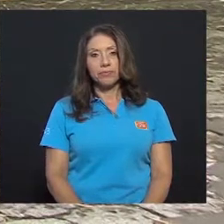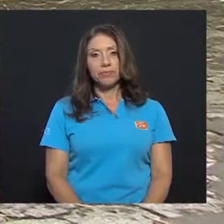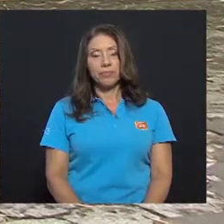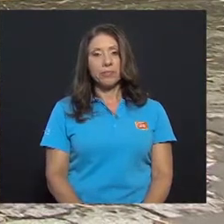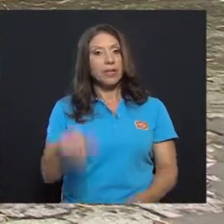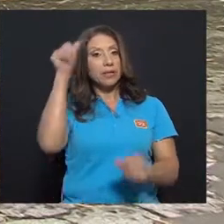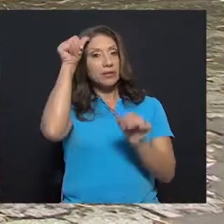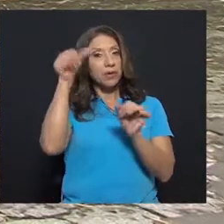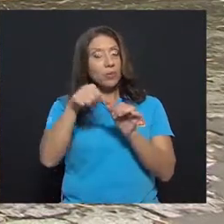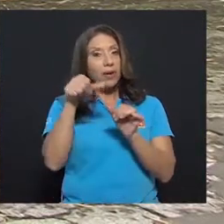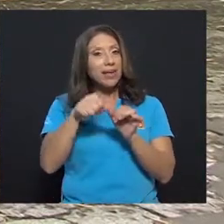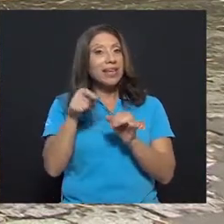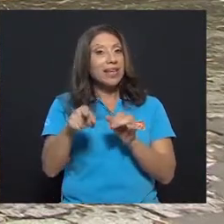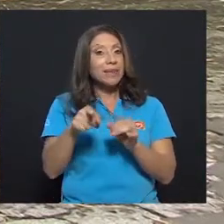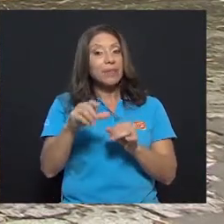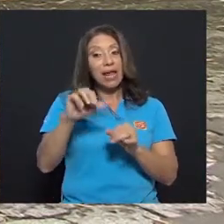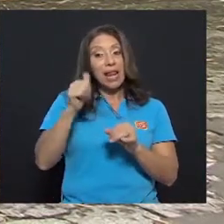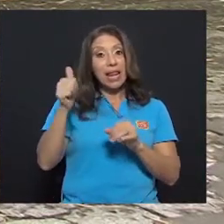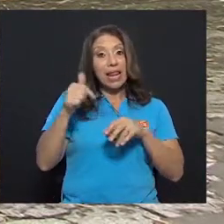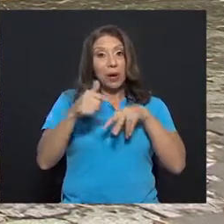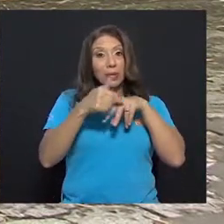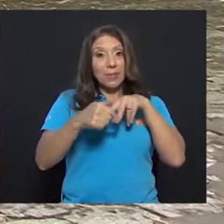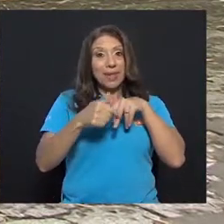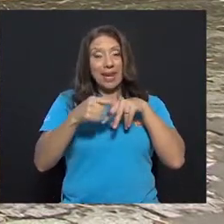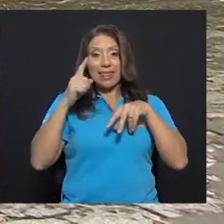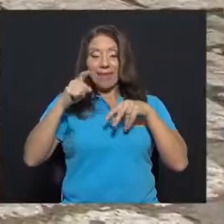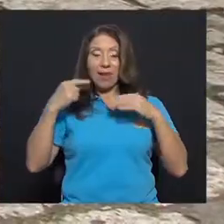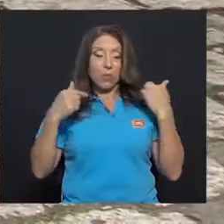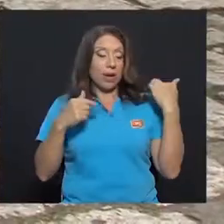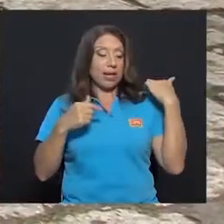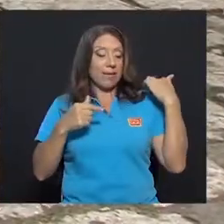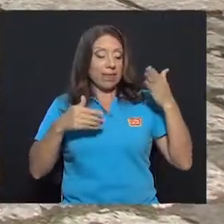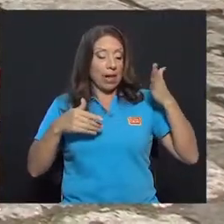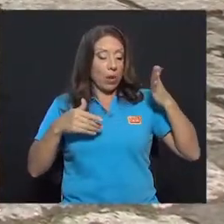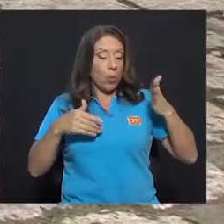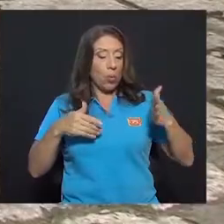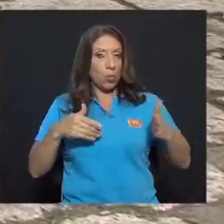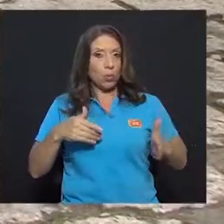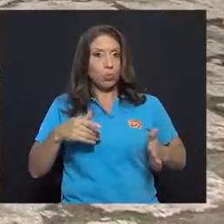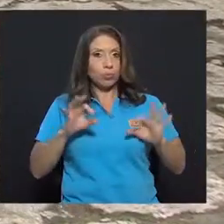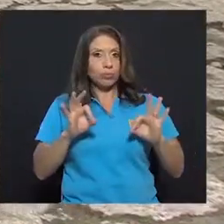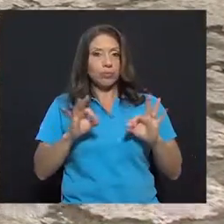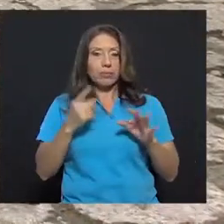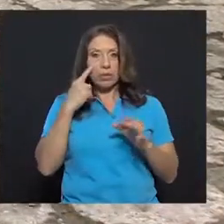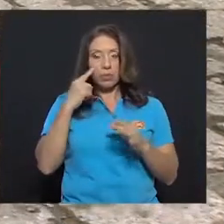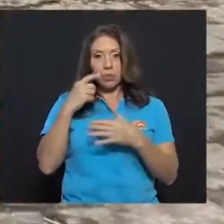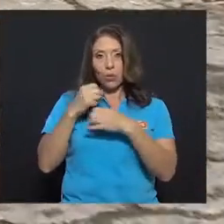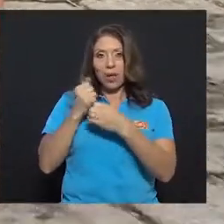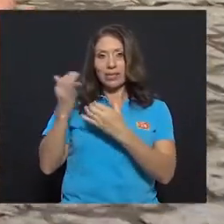Recuerda, la otra pierna está a nivel de tu hombro y hacemos hacia adentro.